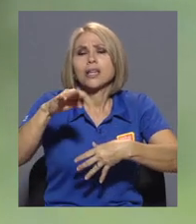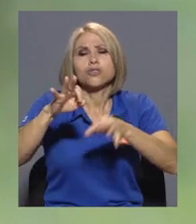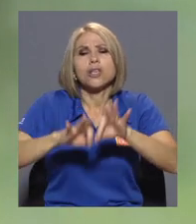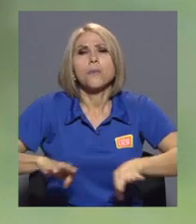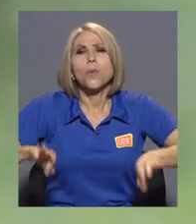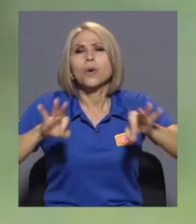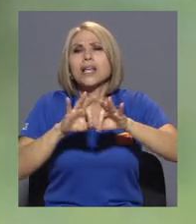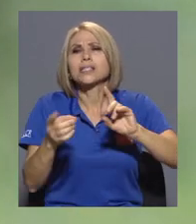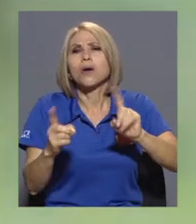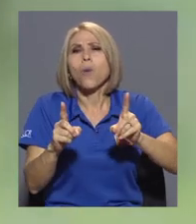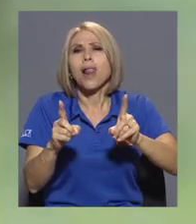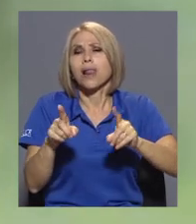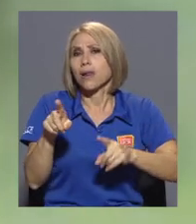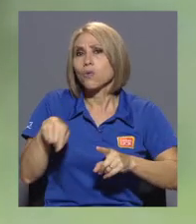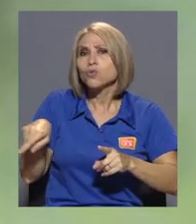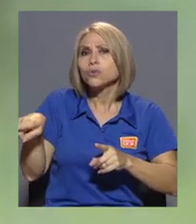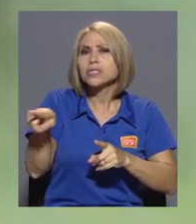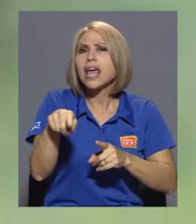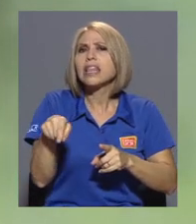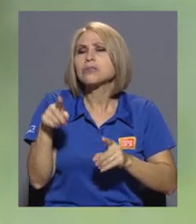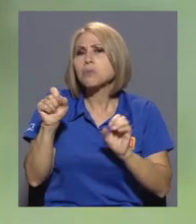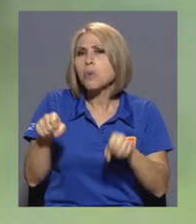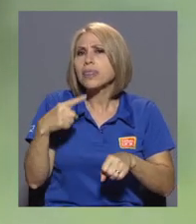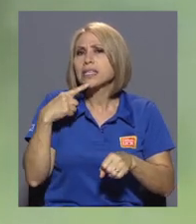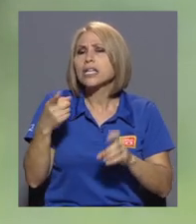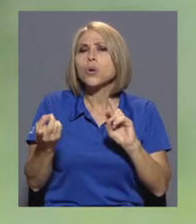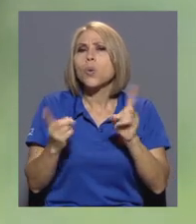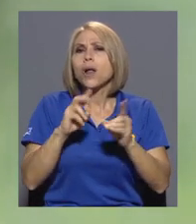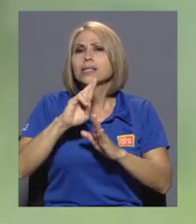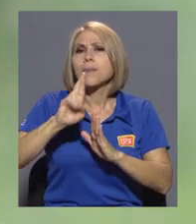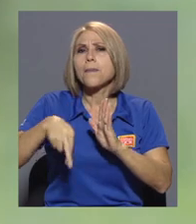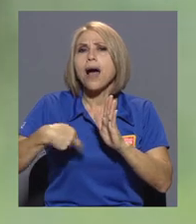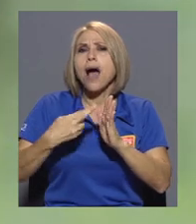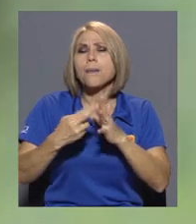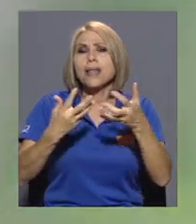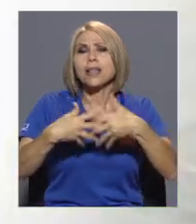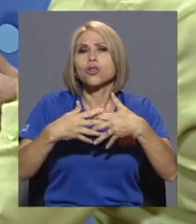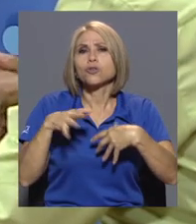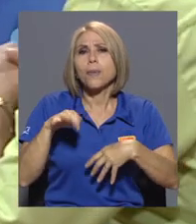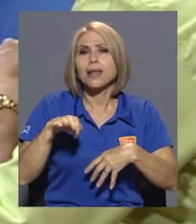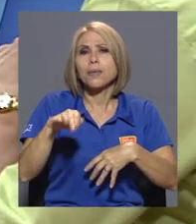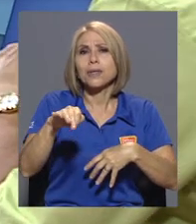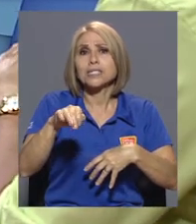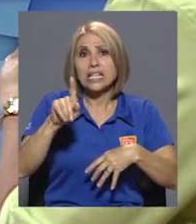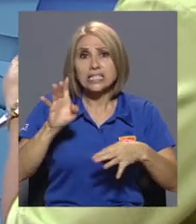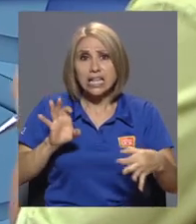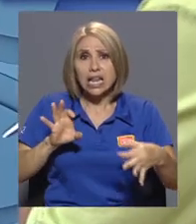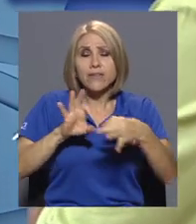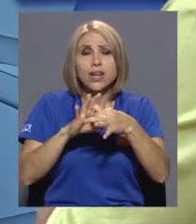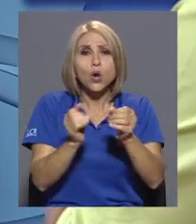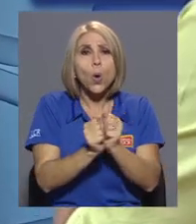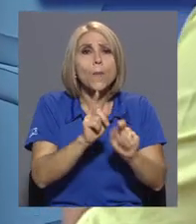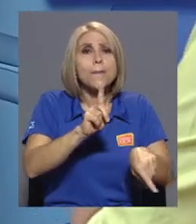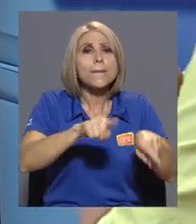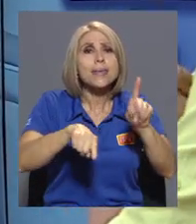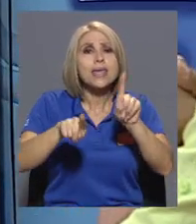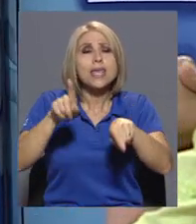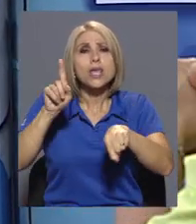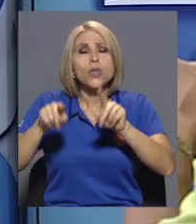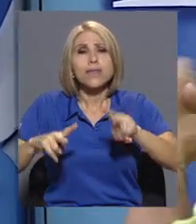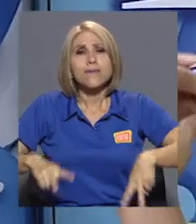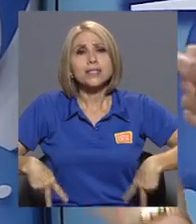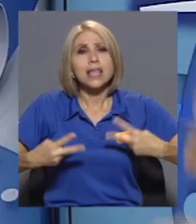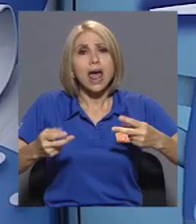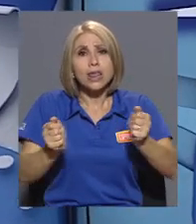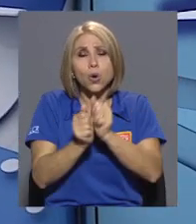academia, ¿cuál es el papel de los mariposarios? ¿Tiene que ver con la biodiversidad, con el ambiente? Sí, los mariposarios tienen un papel